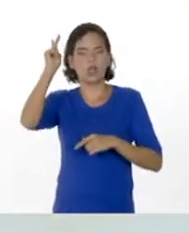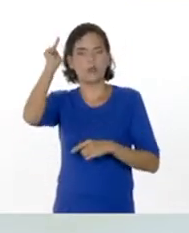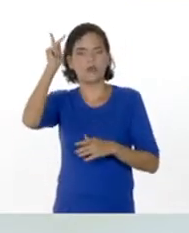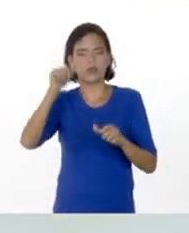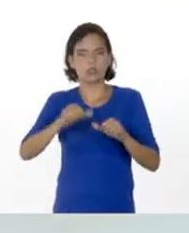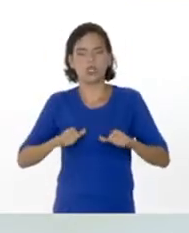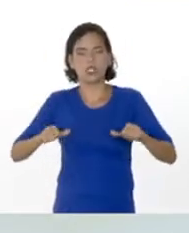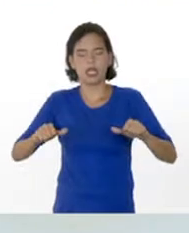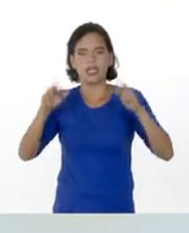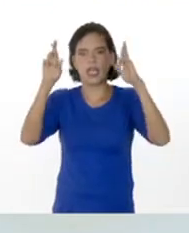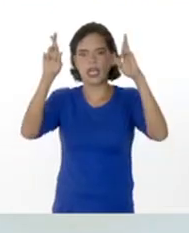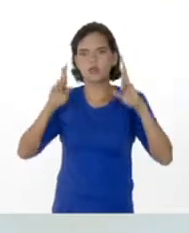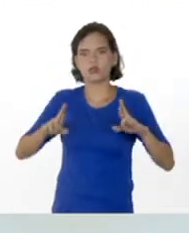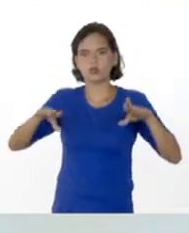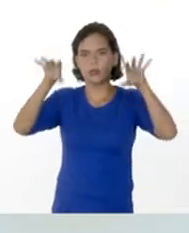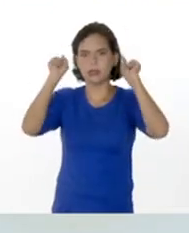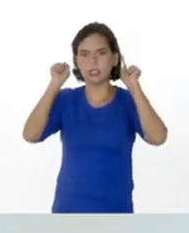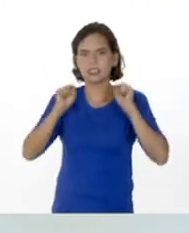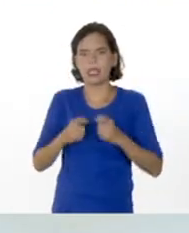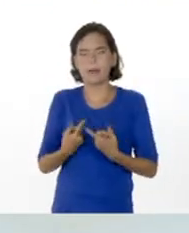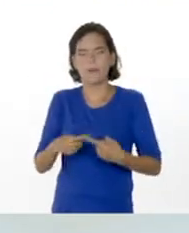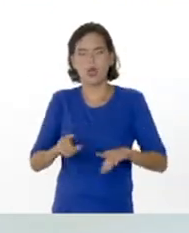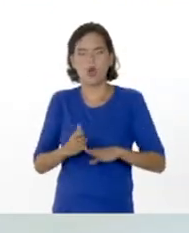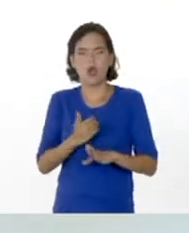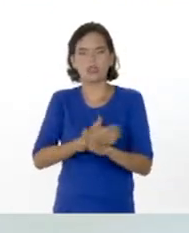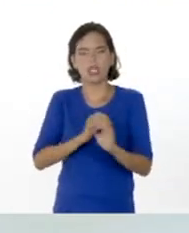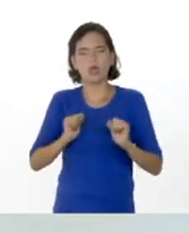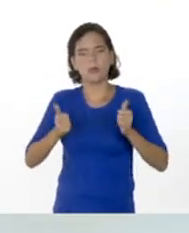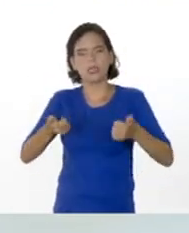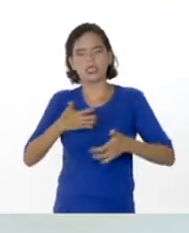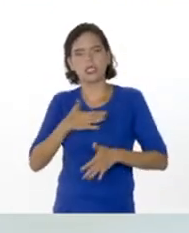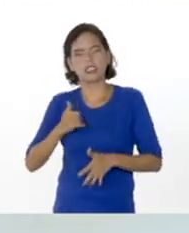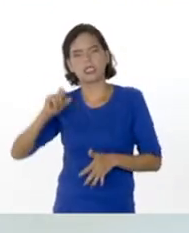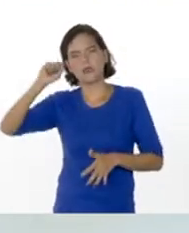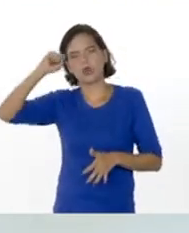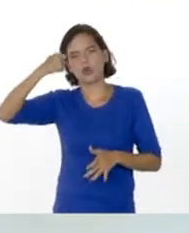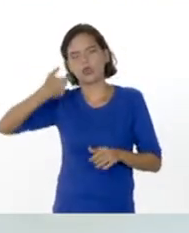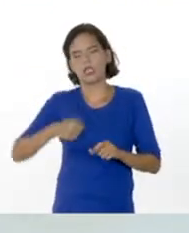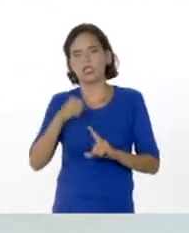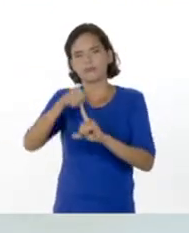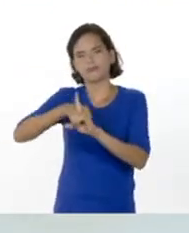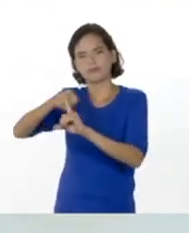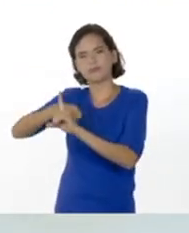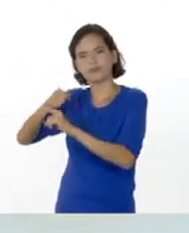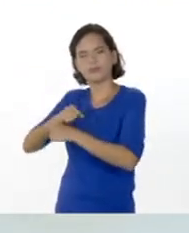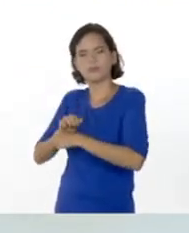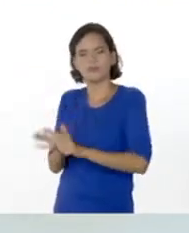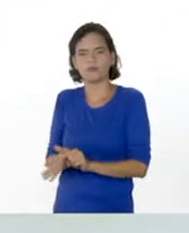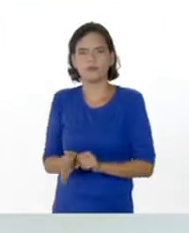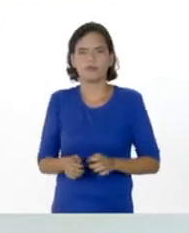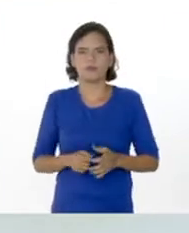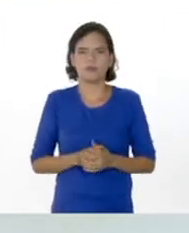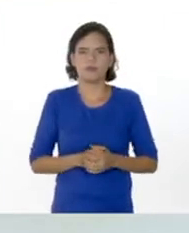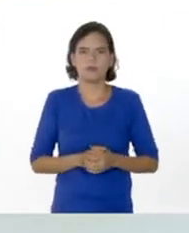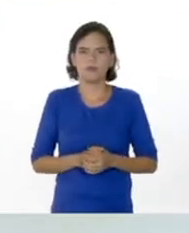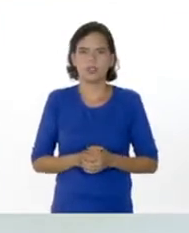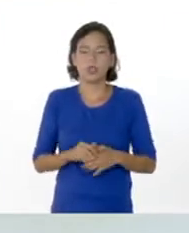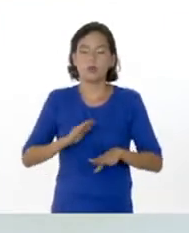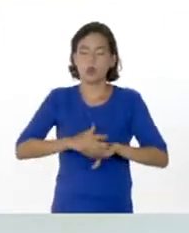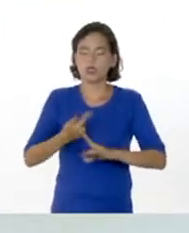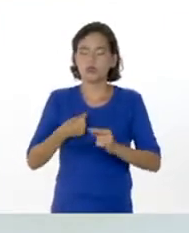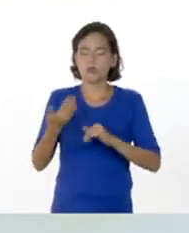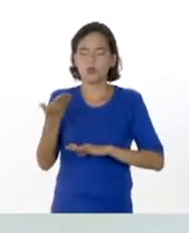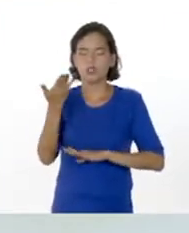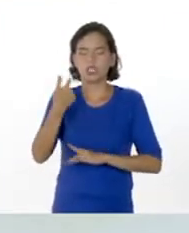del área de recursos para el aprendizaje. Pero antes de comenzar, quisiéramos recordarles que seguimos en la batalla contra la COVID-19, por eso es